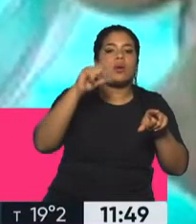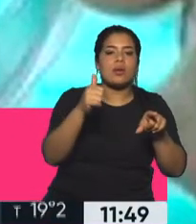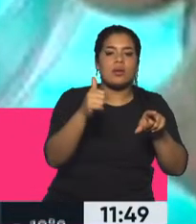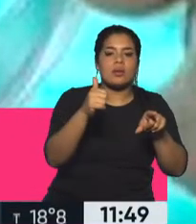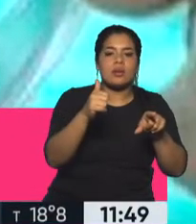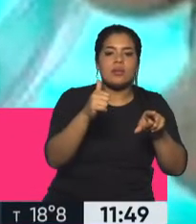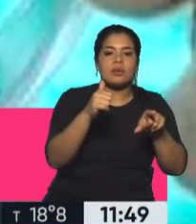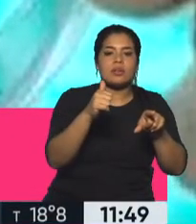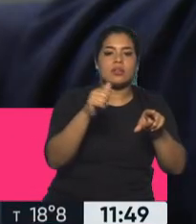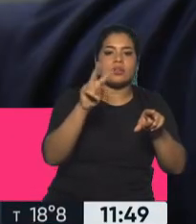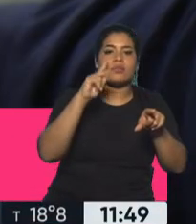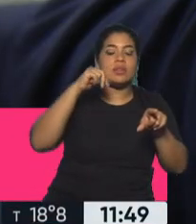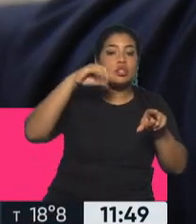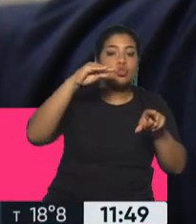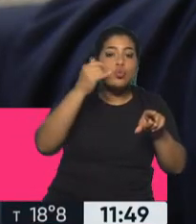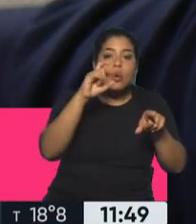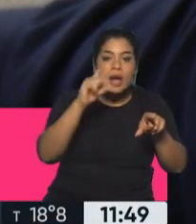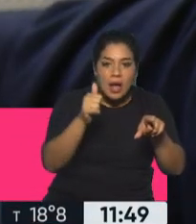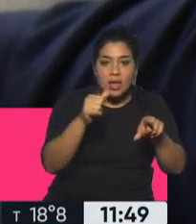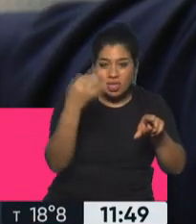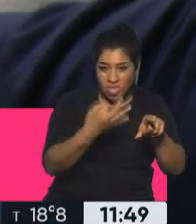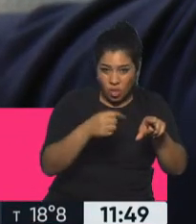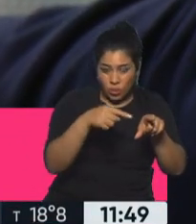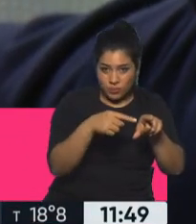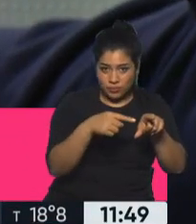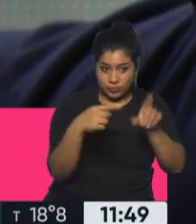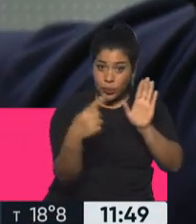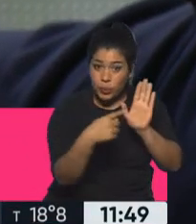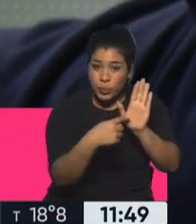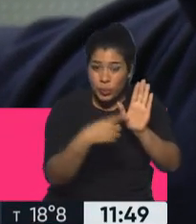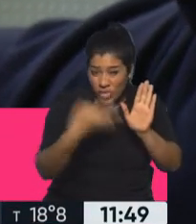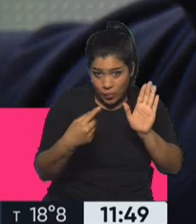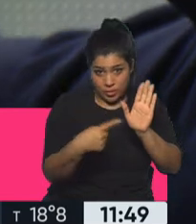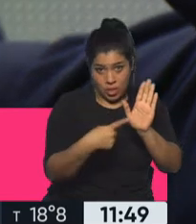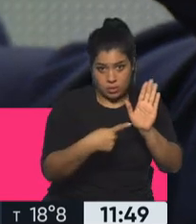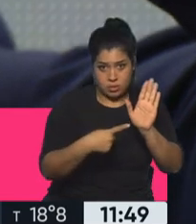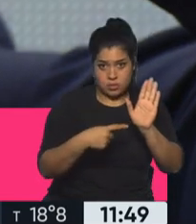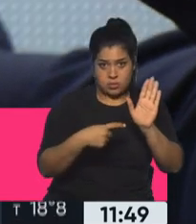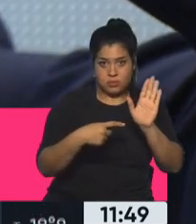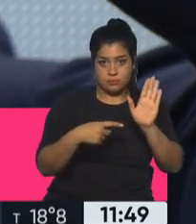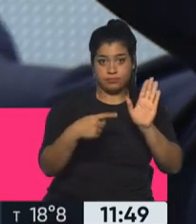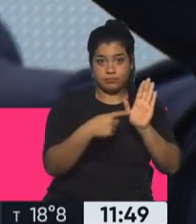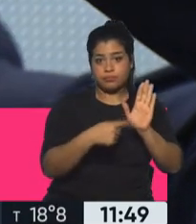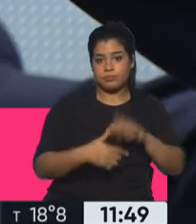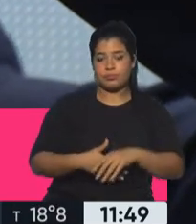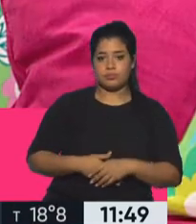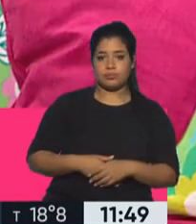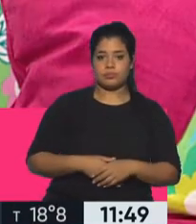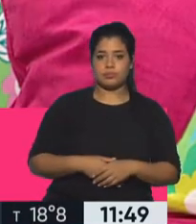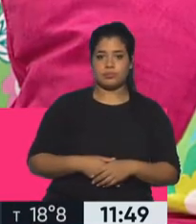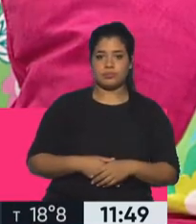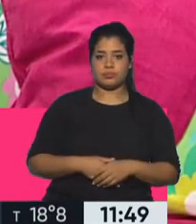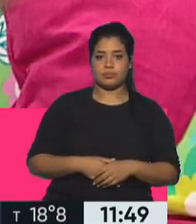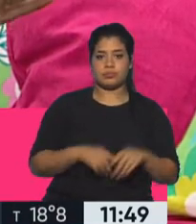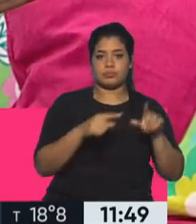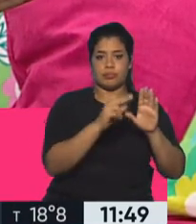parásito. vinchucas de verdad que tenemos en este frasco, que también lo están viendo ahí, pero esto es una cosa impresionante, que están acá disecadas. Exacto, pero